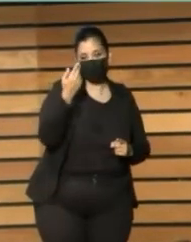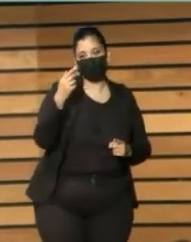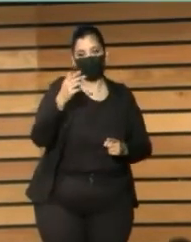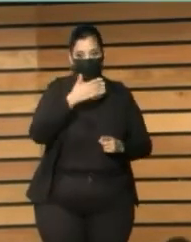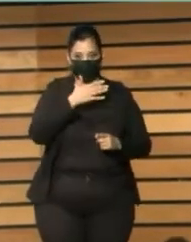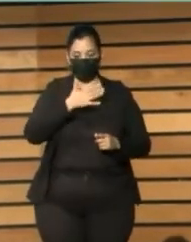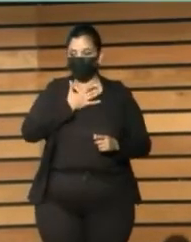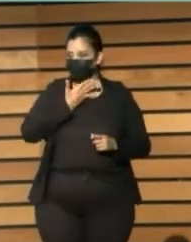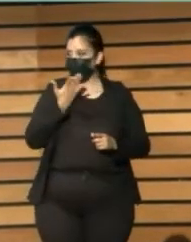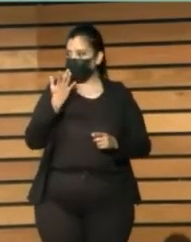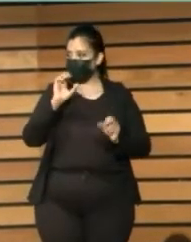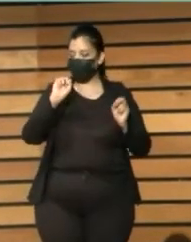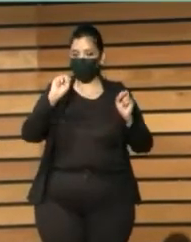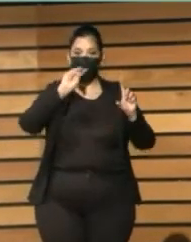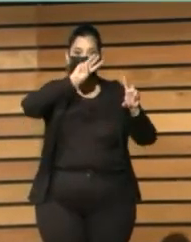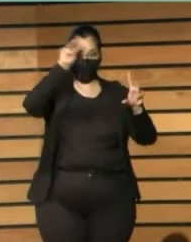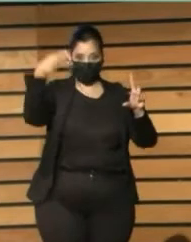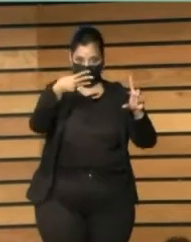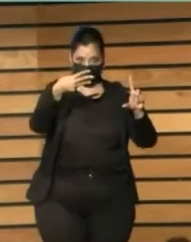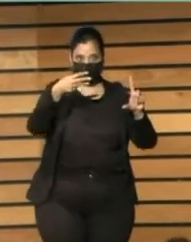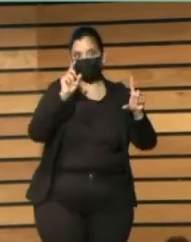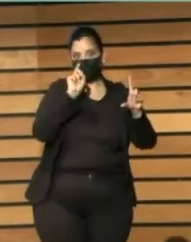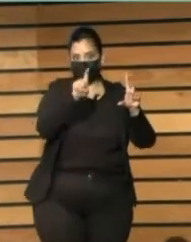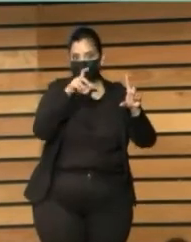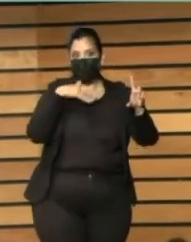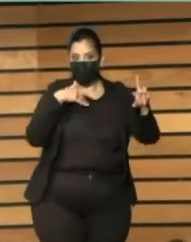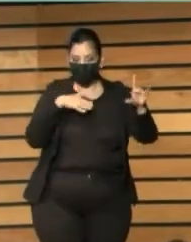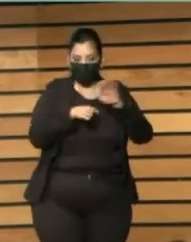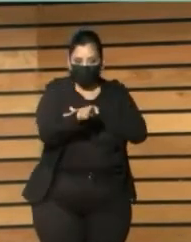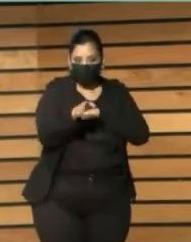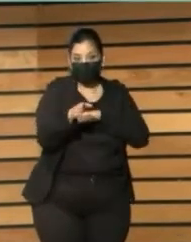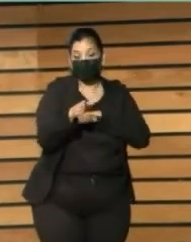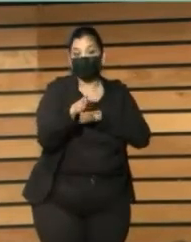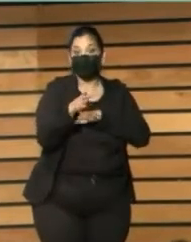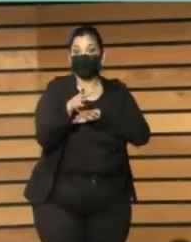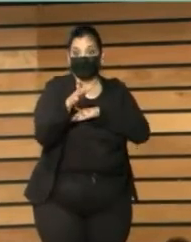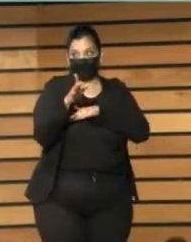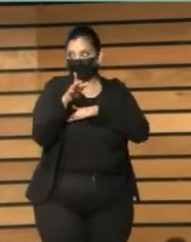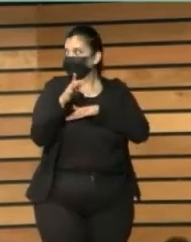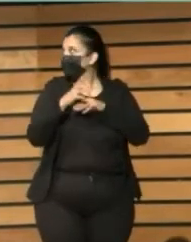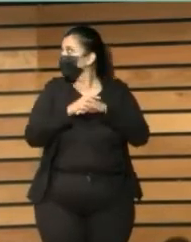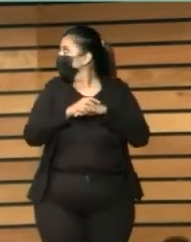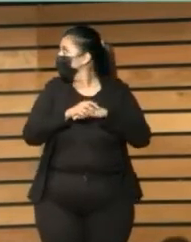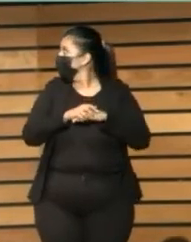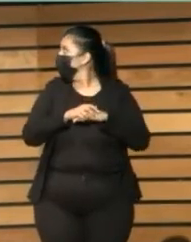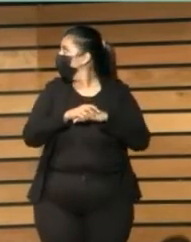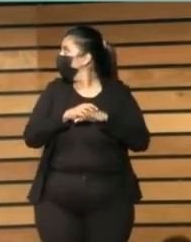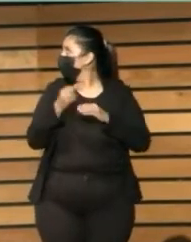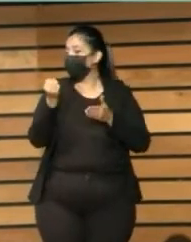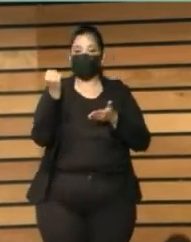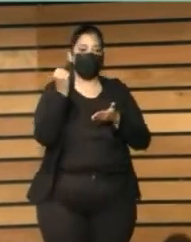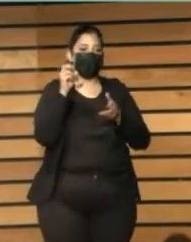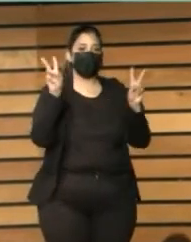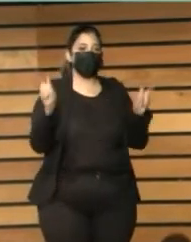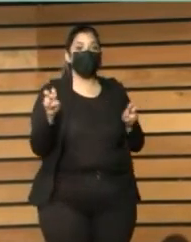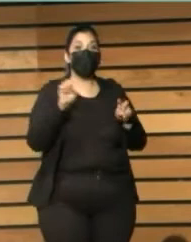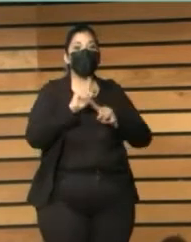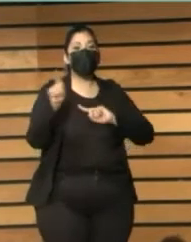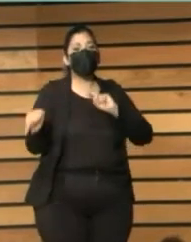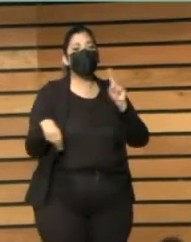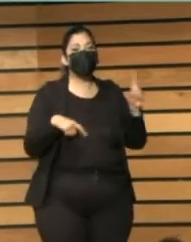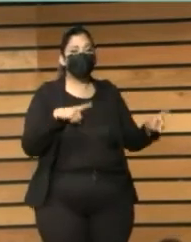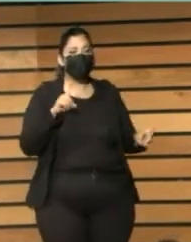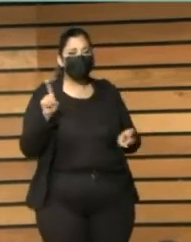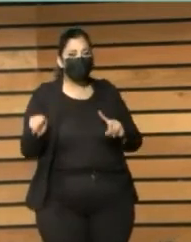contenido en la página web. No es gratuito que haya elegido un pulpo para explicar